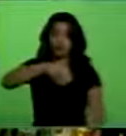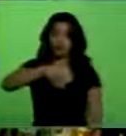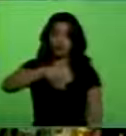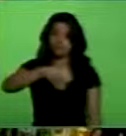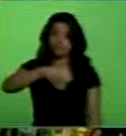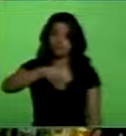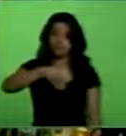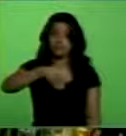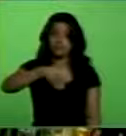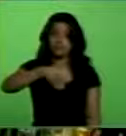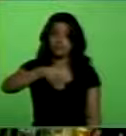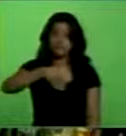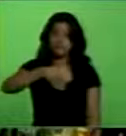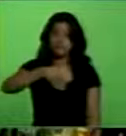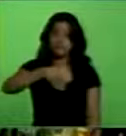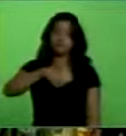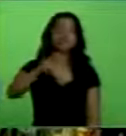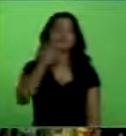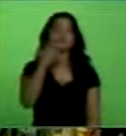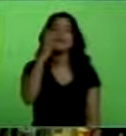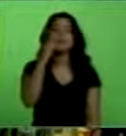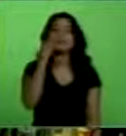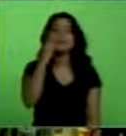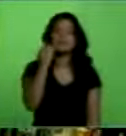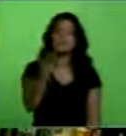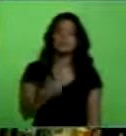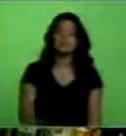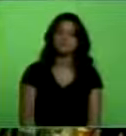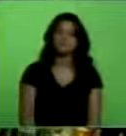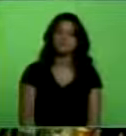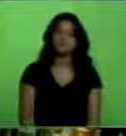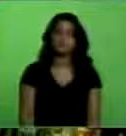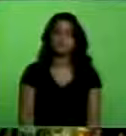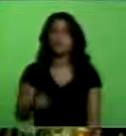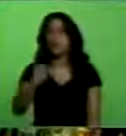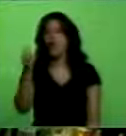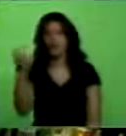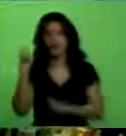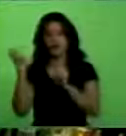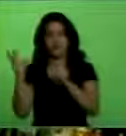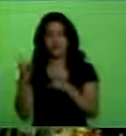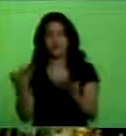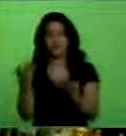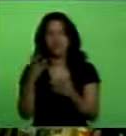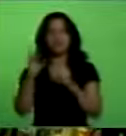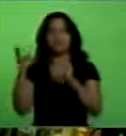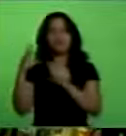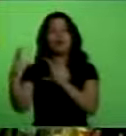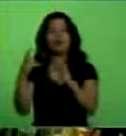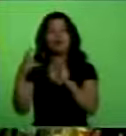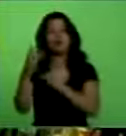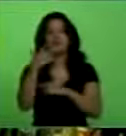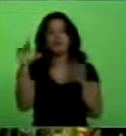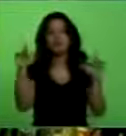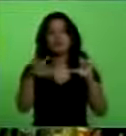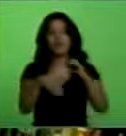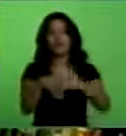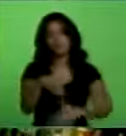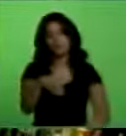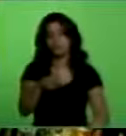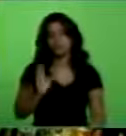Fíjense ustedes, una experiencia en otro campo de la vida, en el campo comunicacional Telesur.